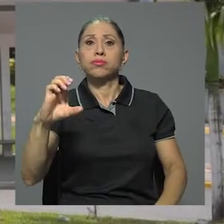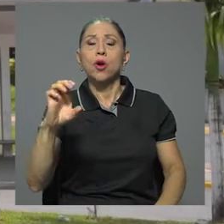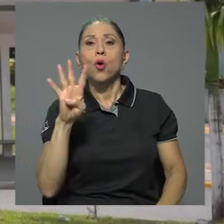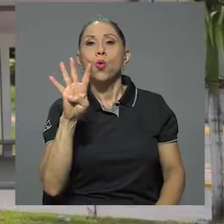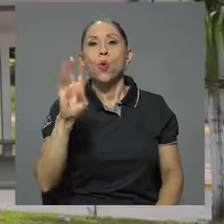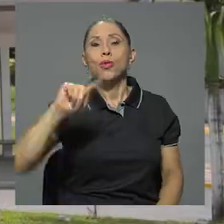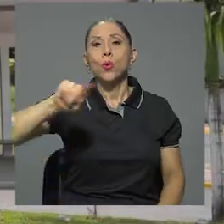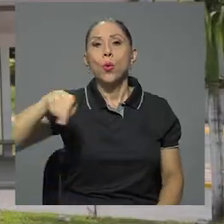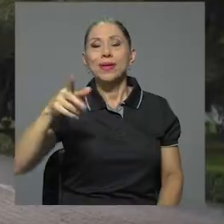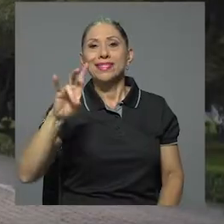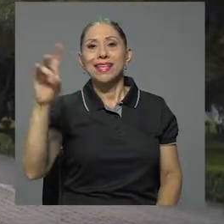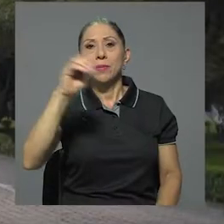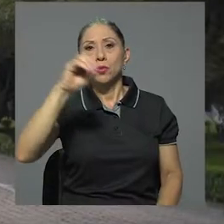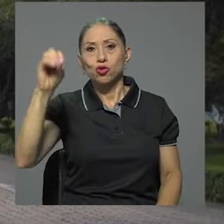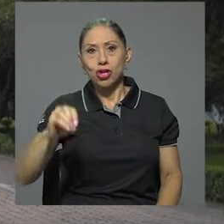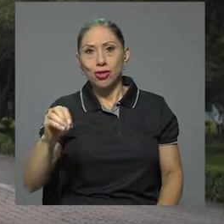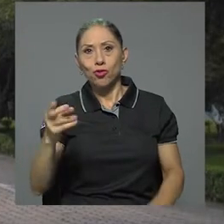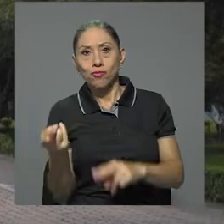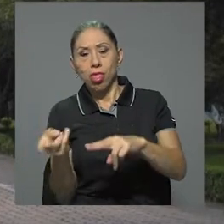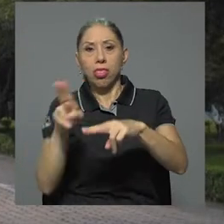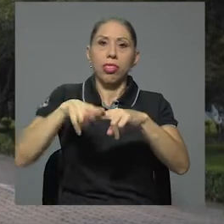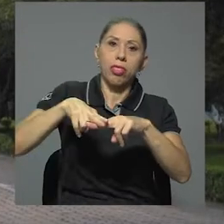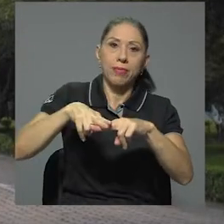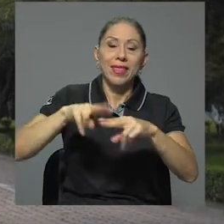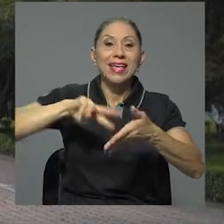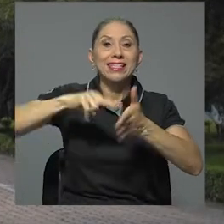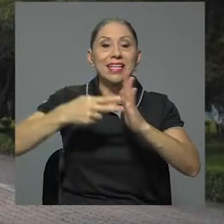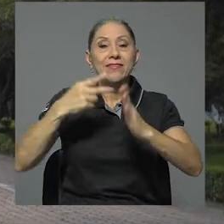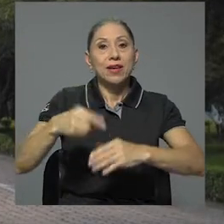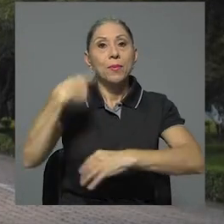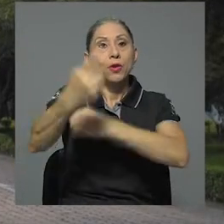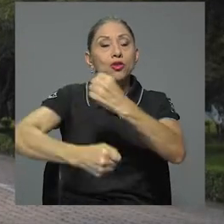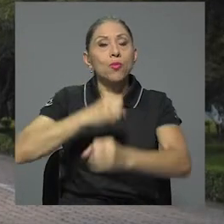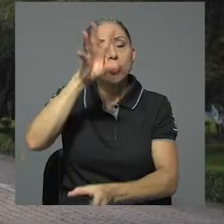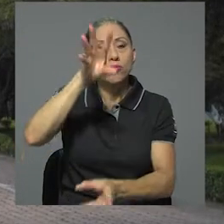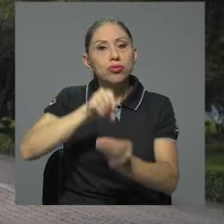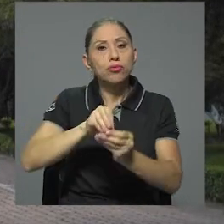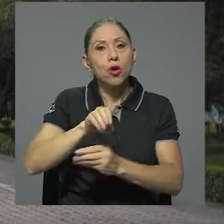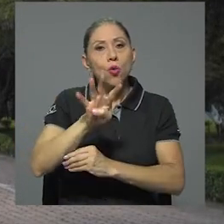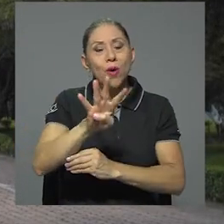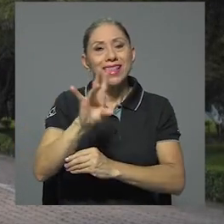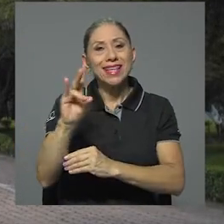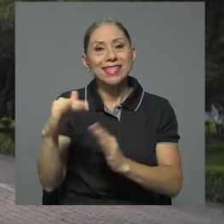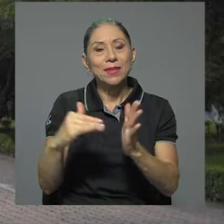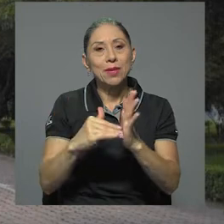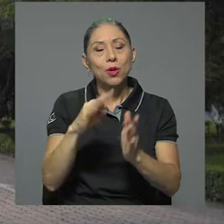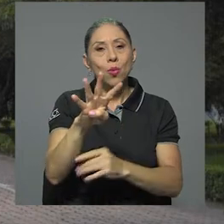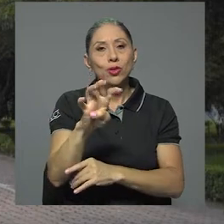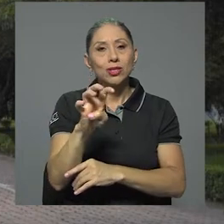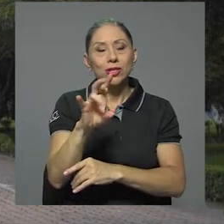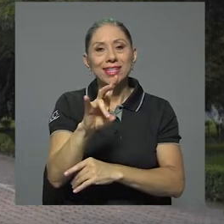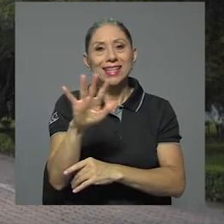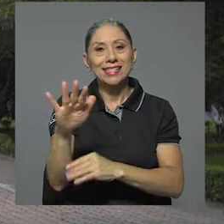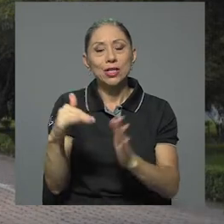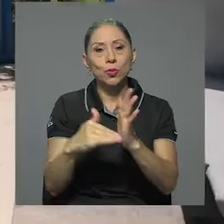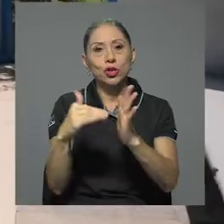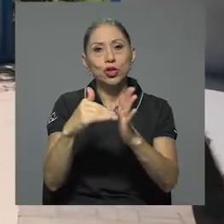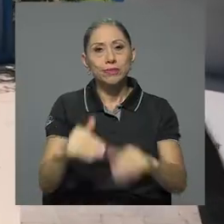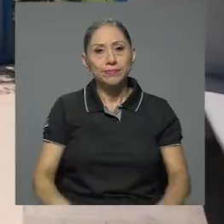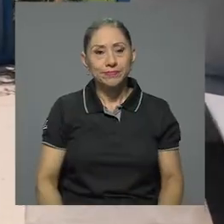,7%, lo que significa que para el próximo año tendrán un total de 47 mil 475 millones.